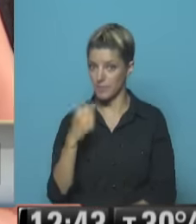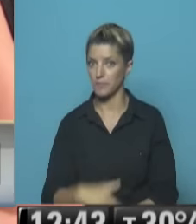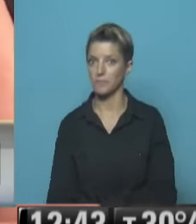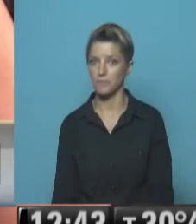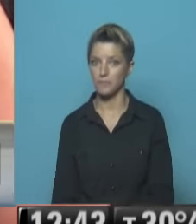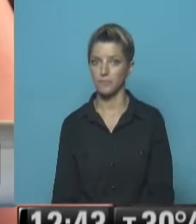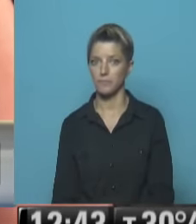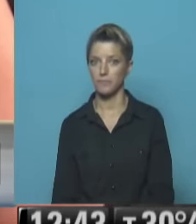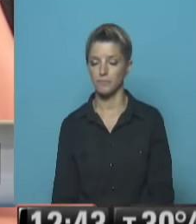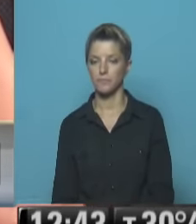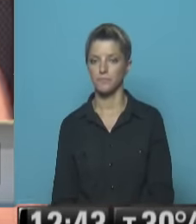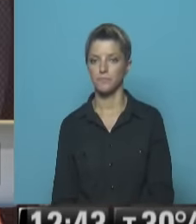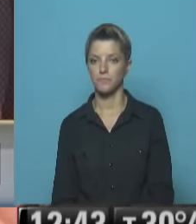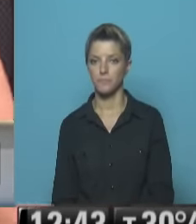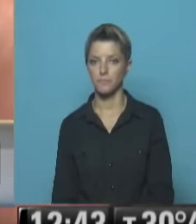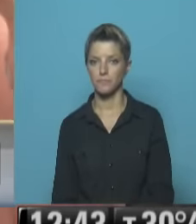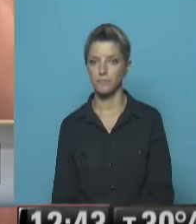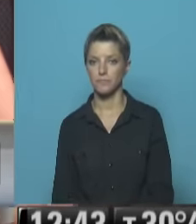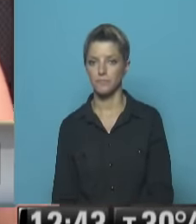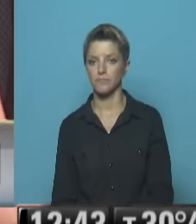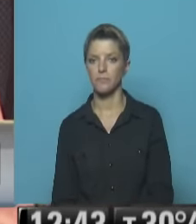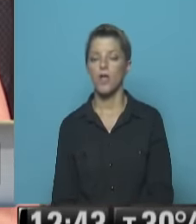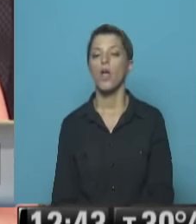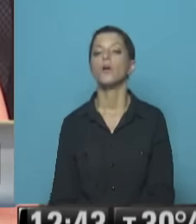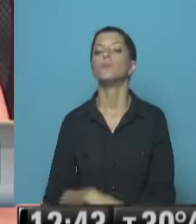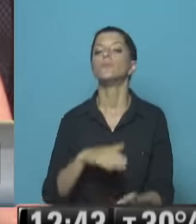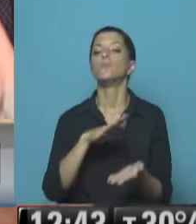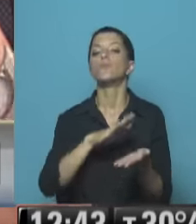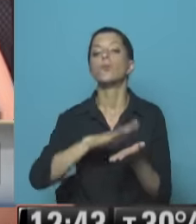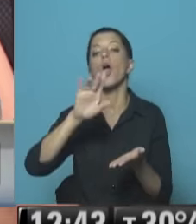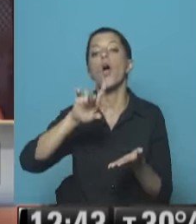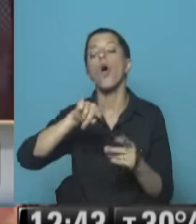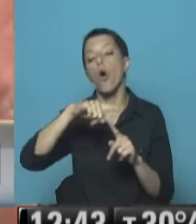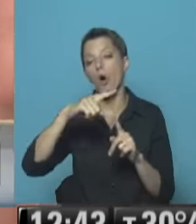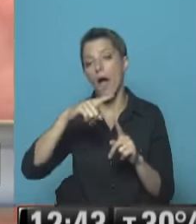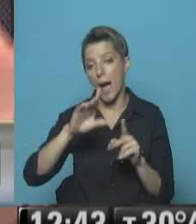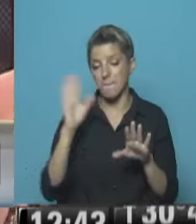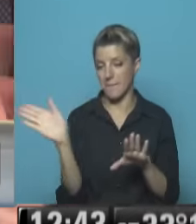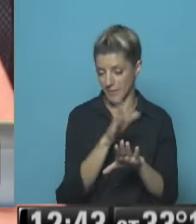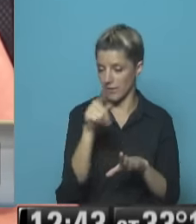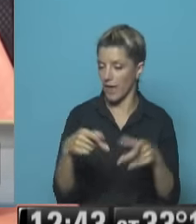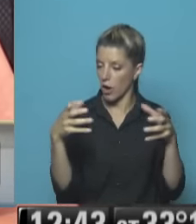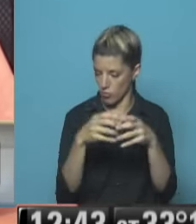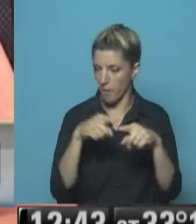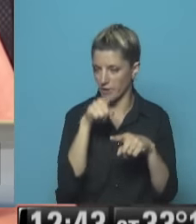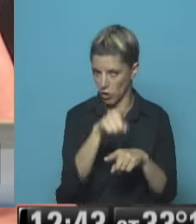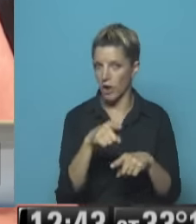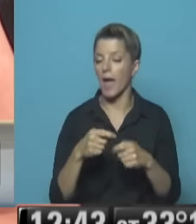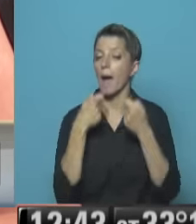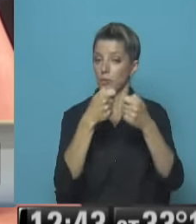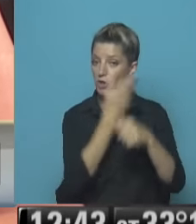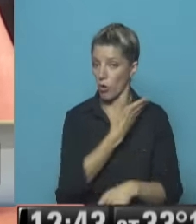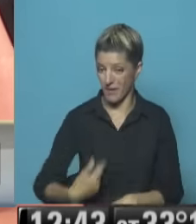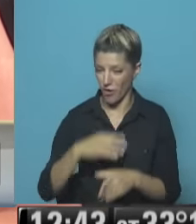Las agresiones externas Que sucedieron En el gobierno Más allá de sus propios errores Como los que vos estás señalando